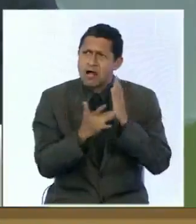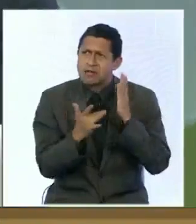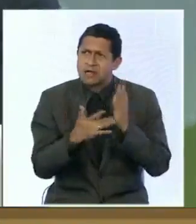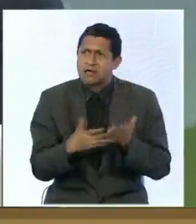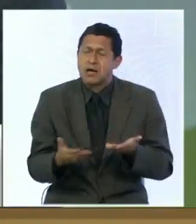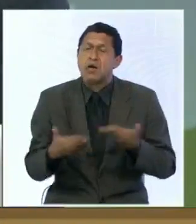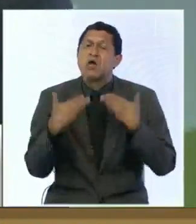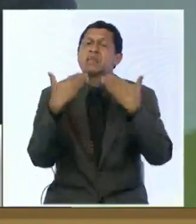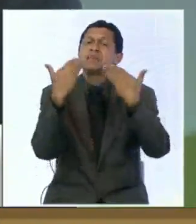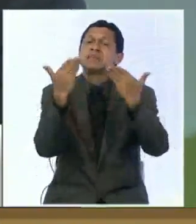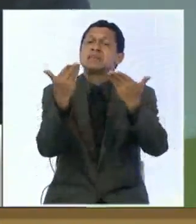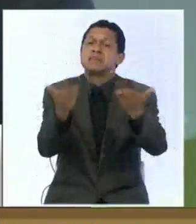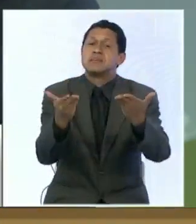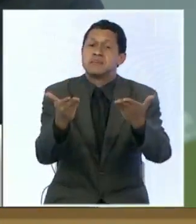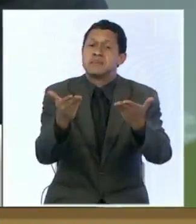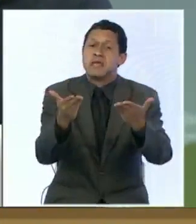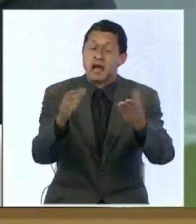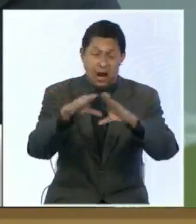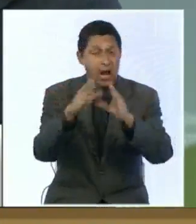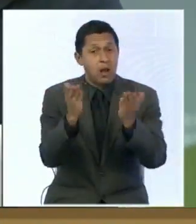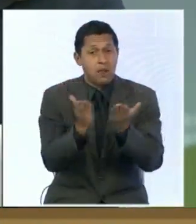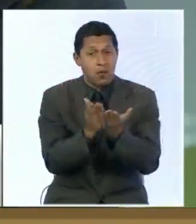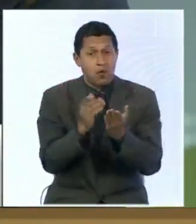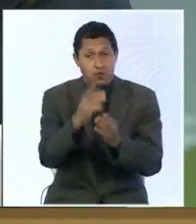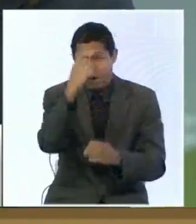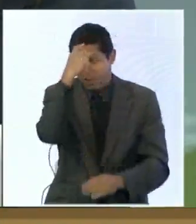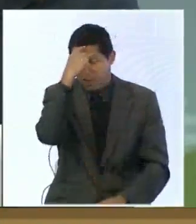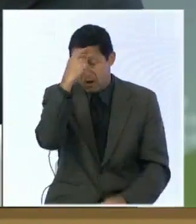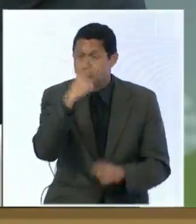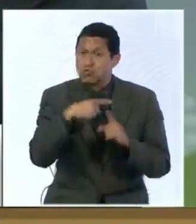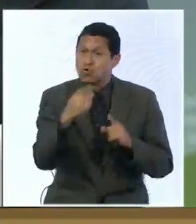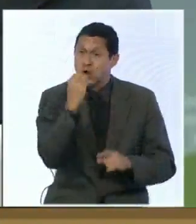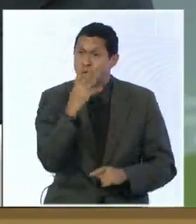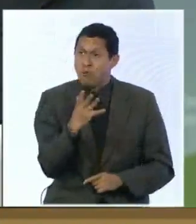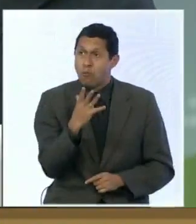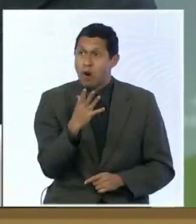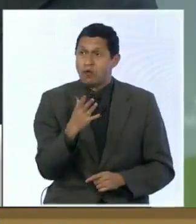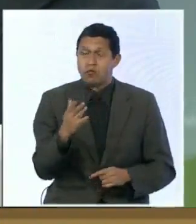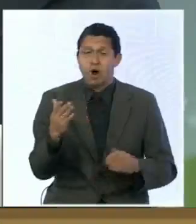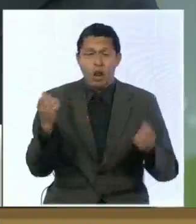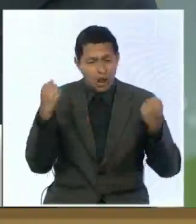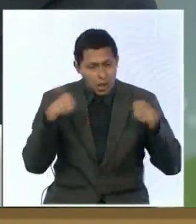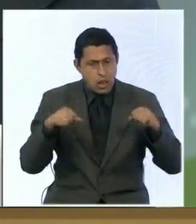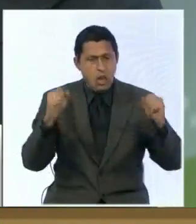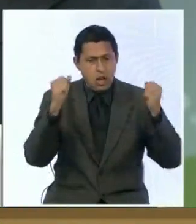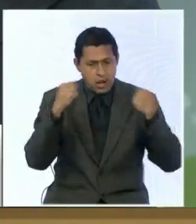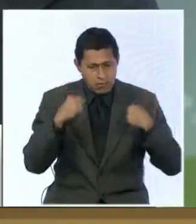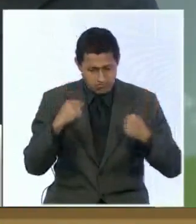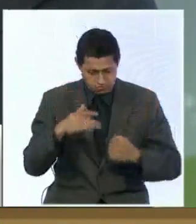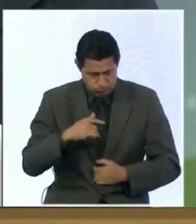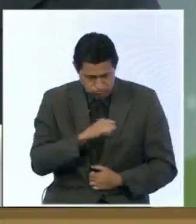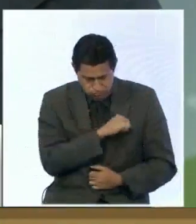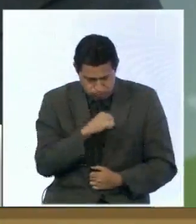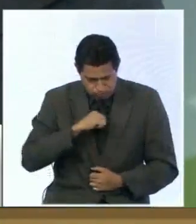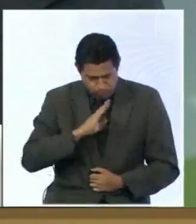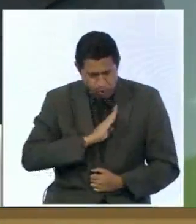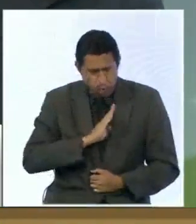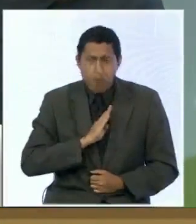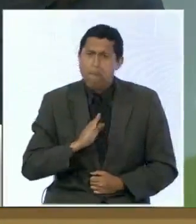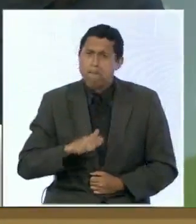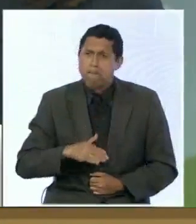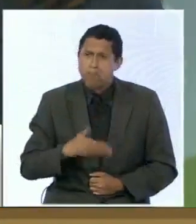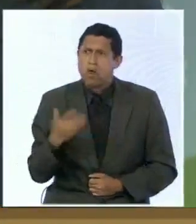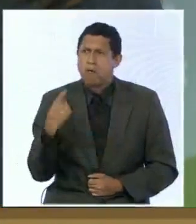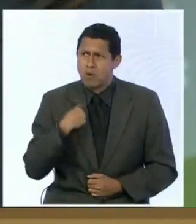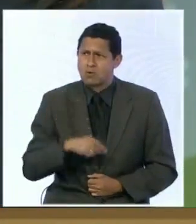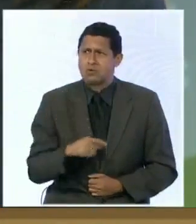humanidad para que la glándula pineal con todos sus beneficios a través de unos ejercicios de automaestría podamos